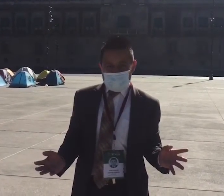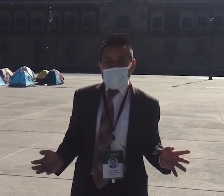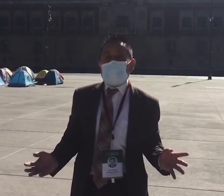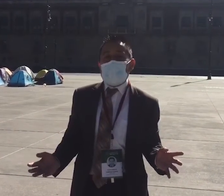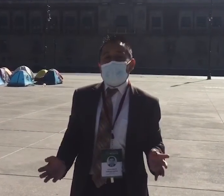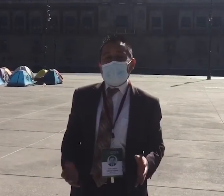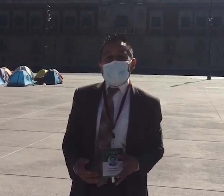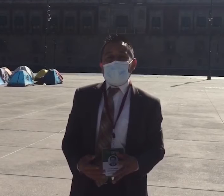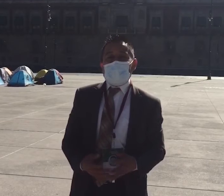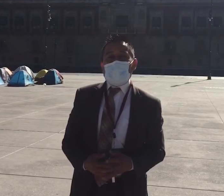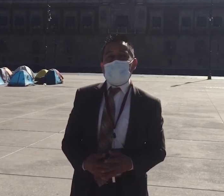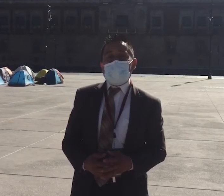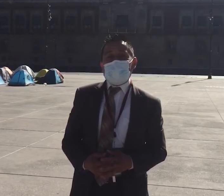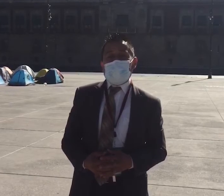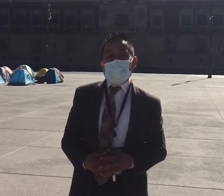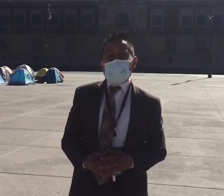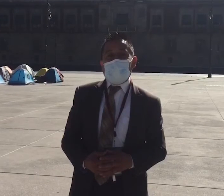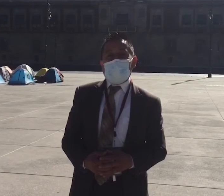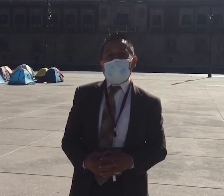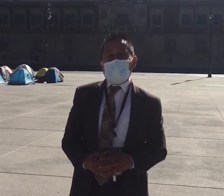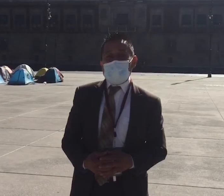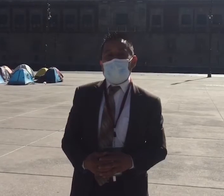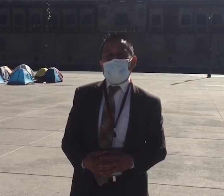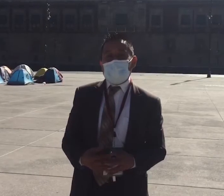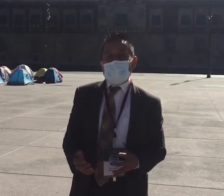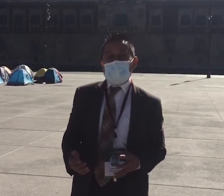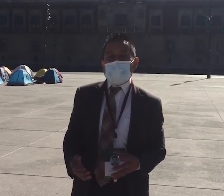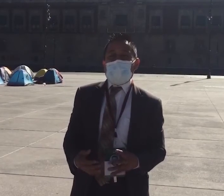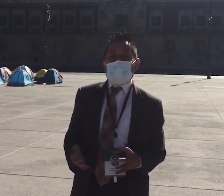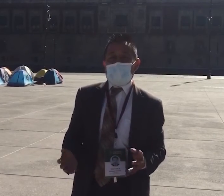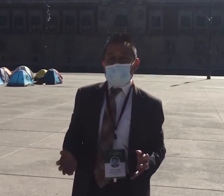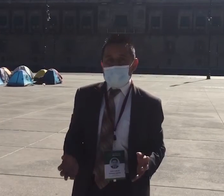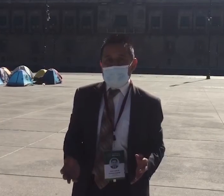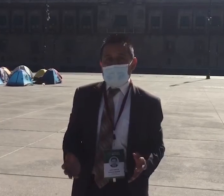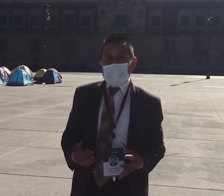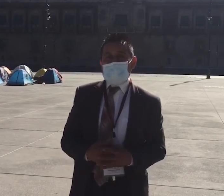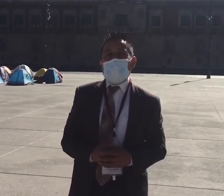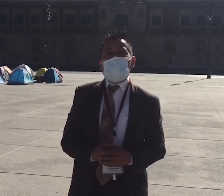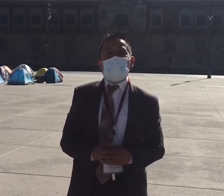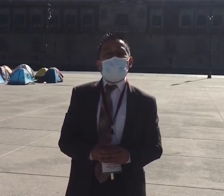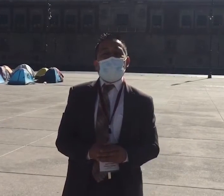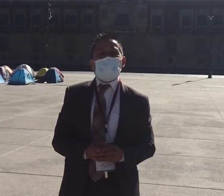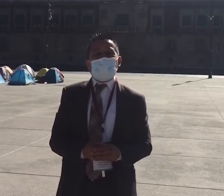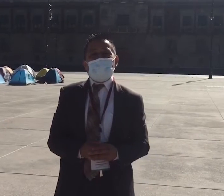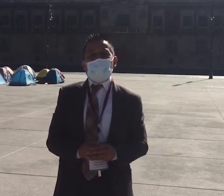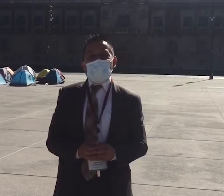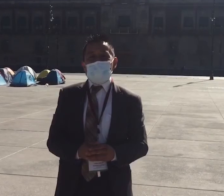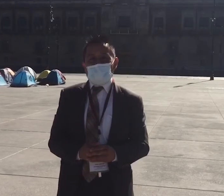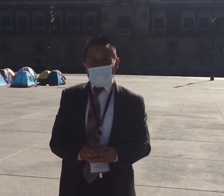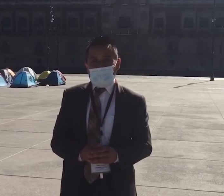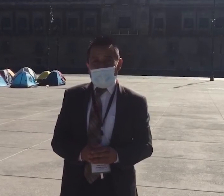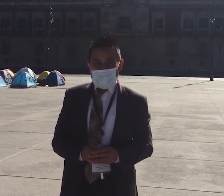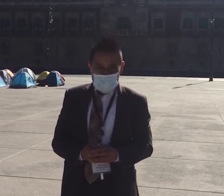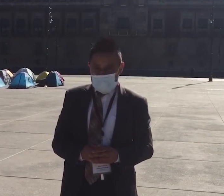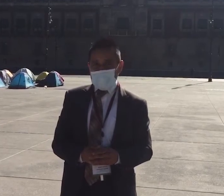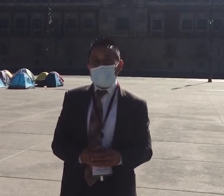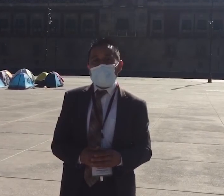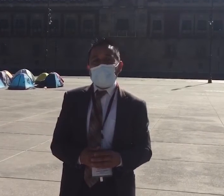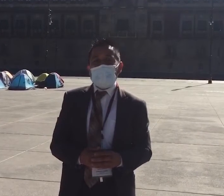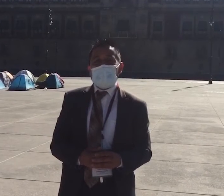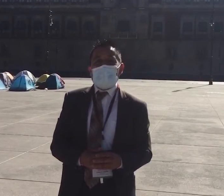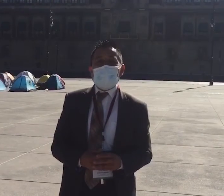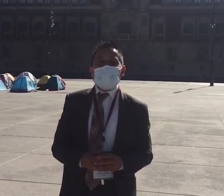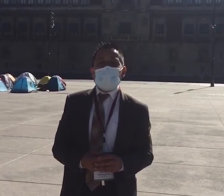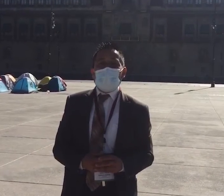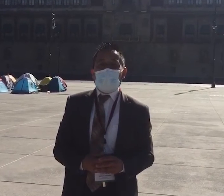entre ellos selva, en los estados de Campeche, de Chiapas y de Yucatán, el presidente López Obrador desmintió esto, al tiempo que